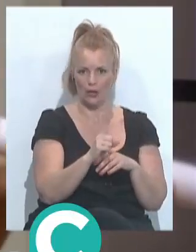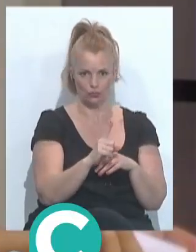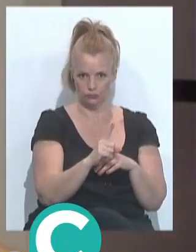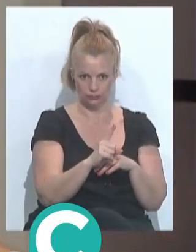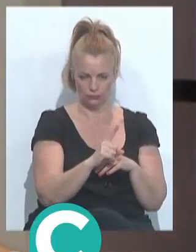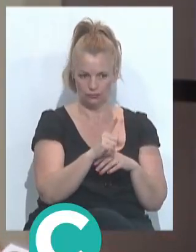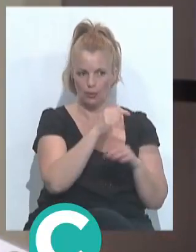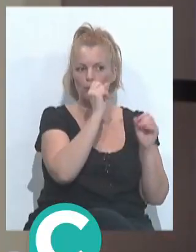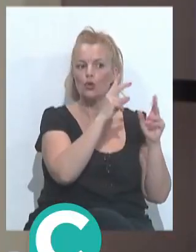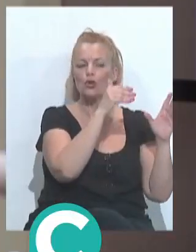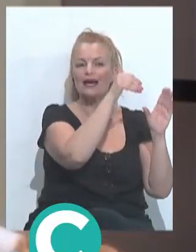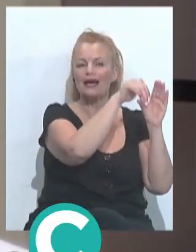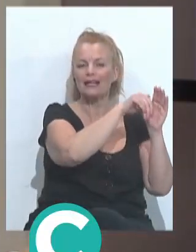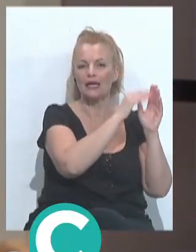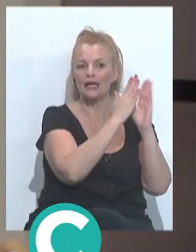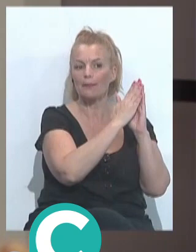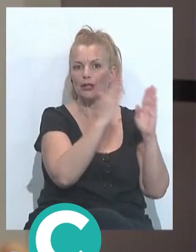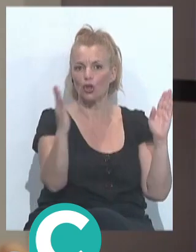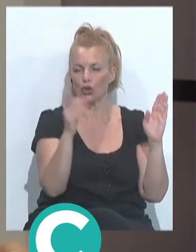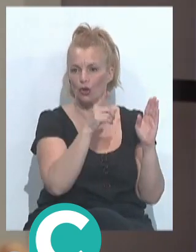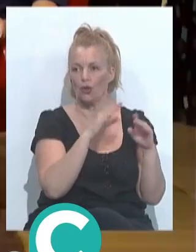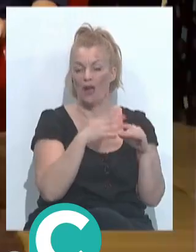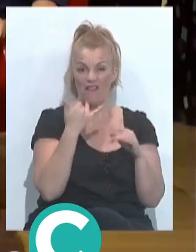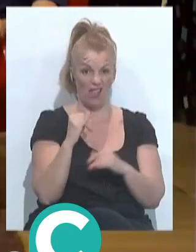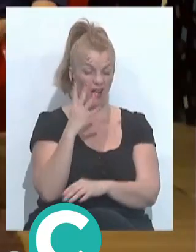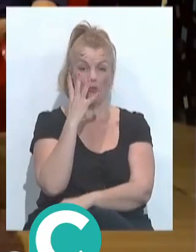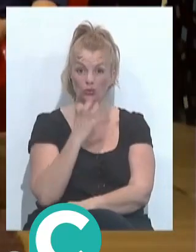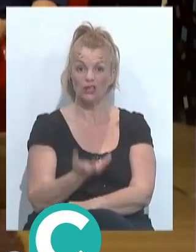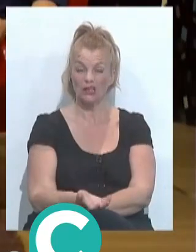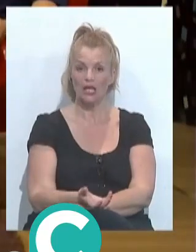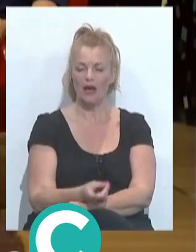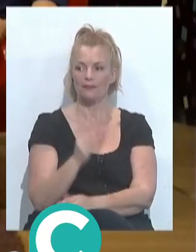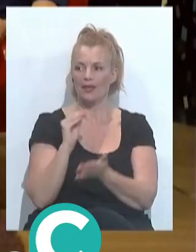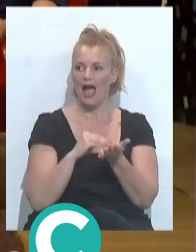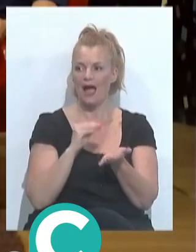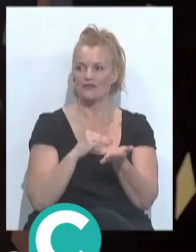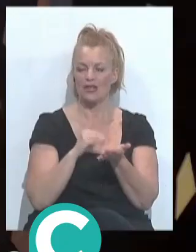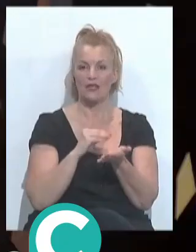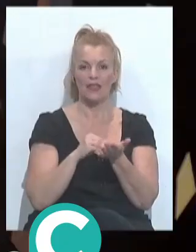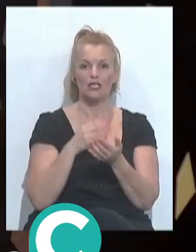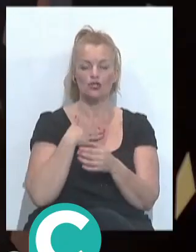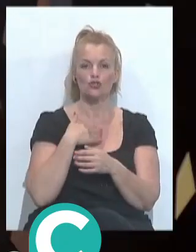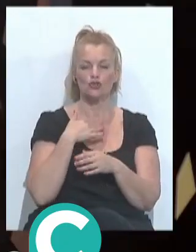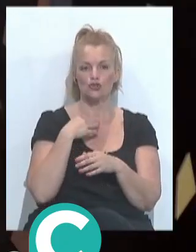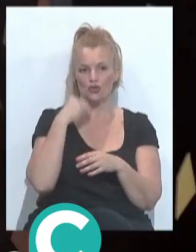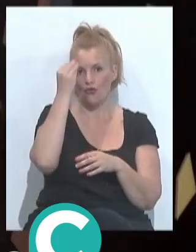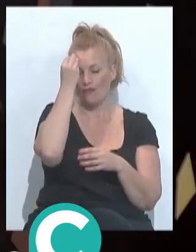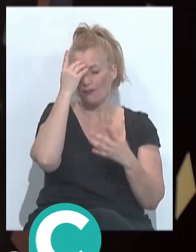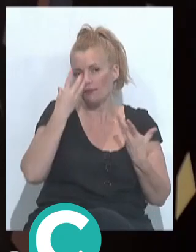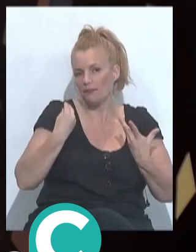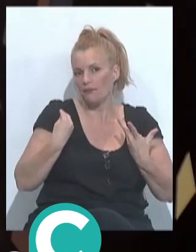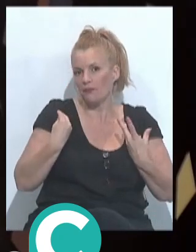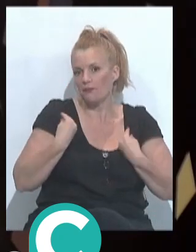y eso ha destrozado todo que es triste ¿no? porque realmente no sé yo a veces o vivo en una utopía pero pienso